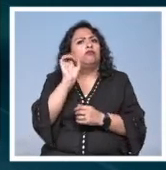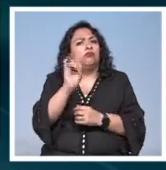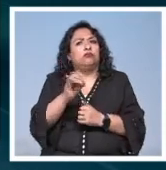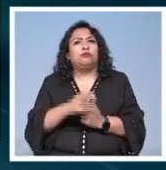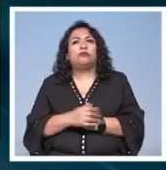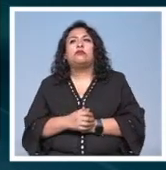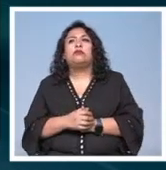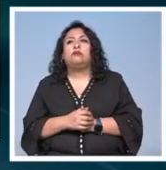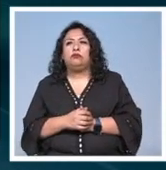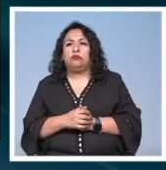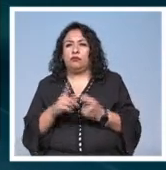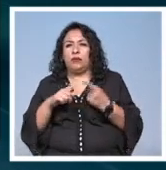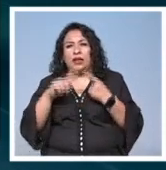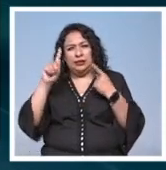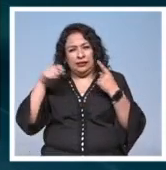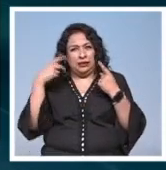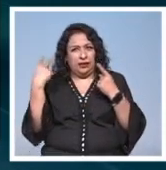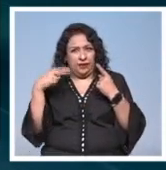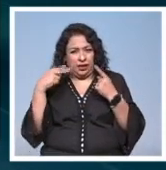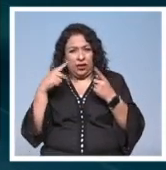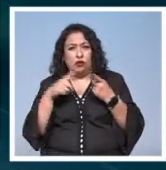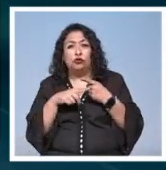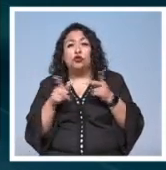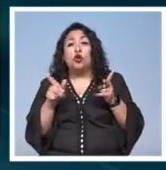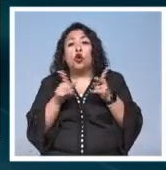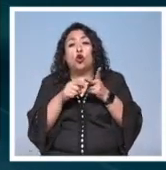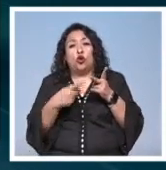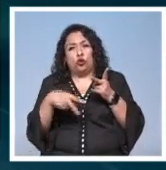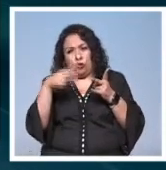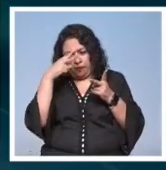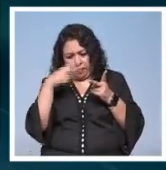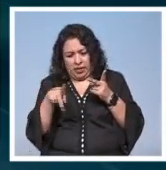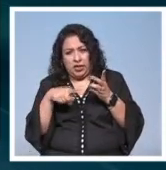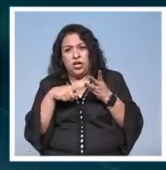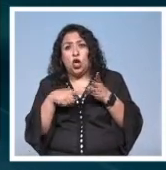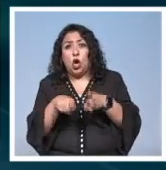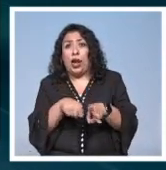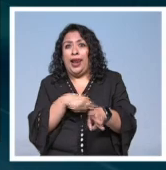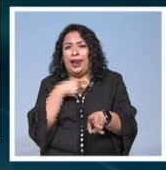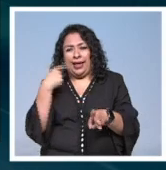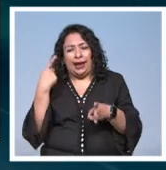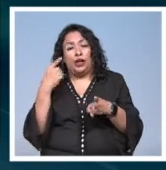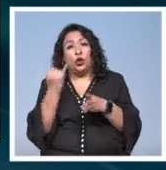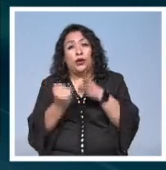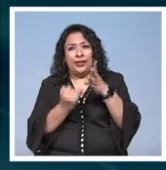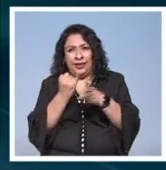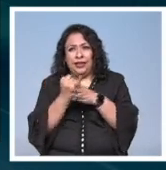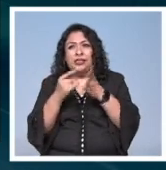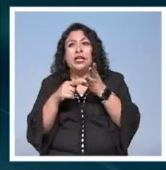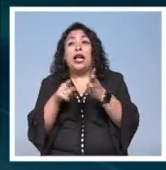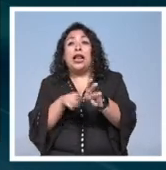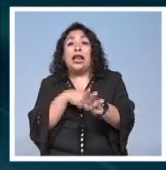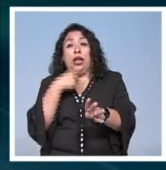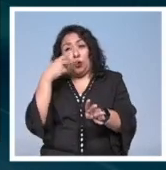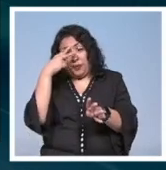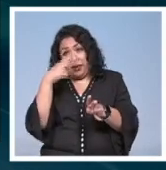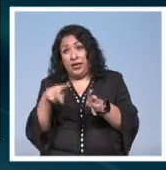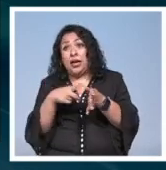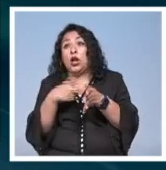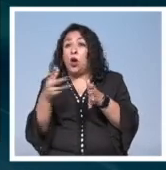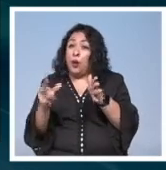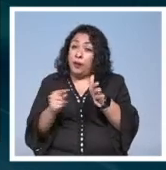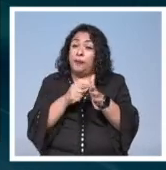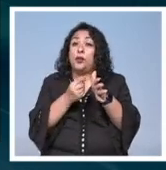Que son el cine de Veracruz, cortometraje mexicano, largometraje internacional, largometraje mexicano y este año estamos